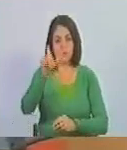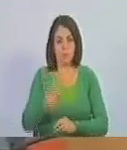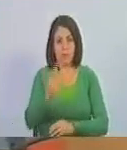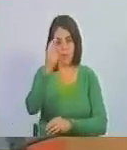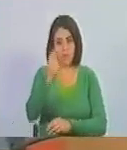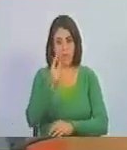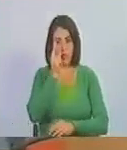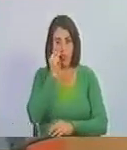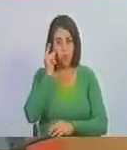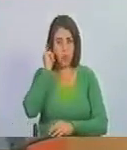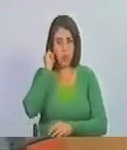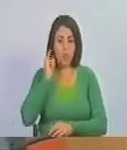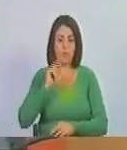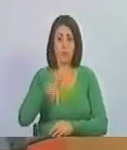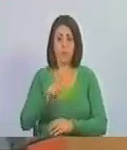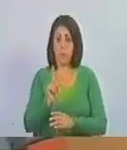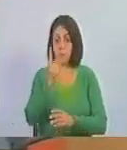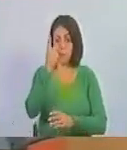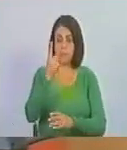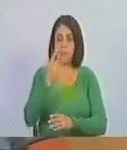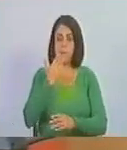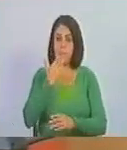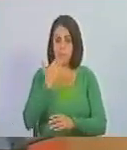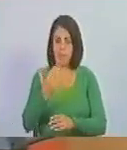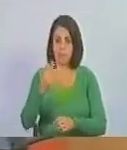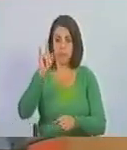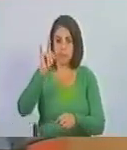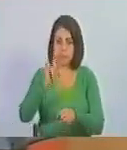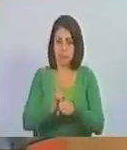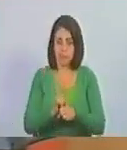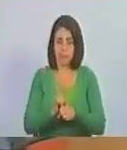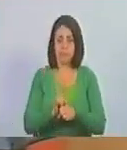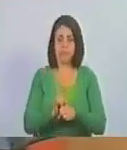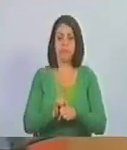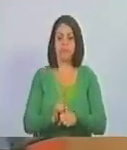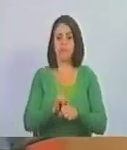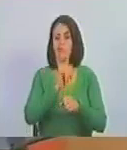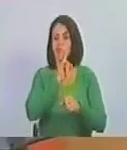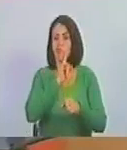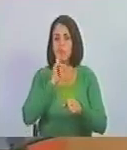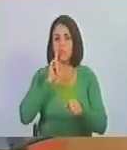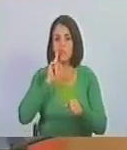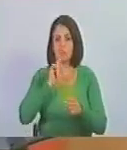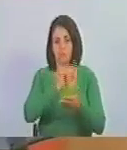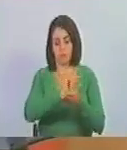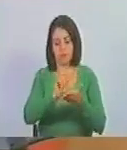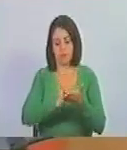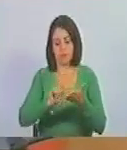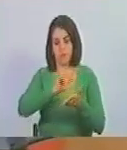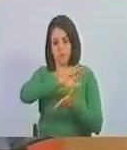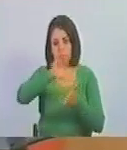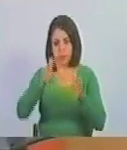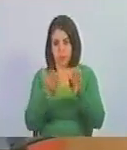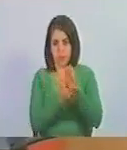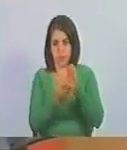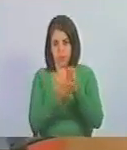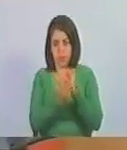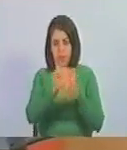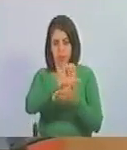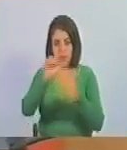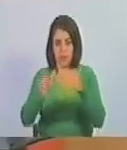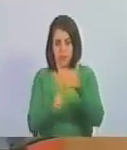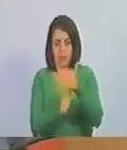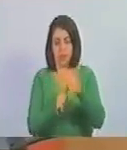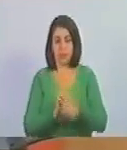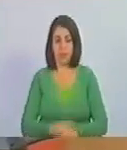diputadas y los ciudadanos diputados principales, solicitando permiso para ausentarse e incorporar a su suplente indicado en lista